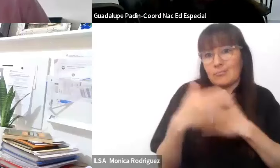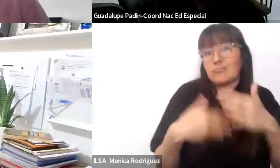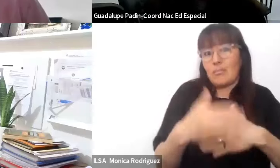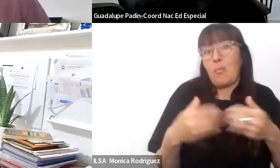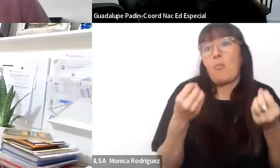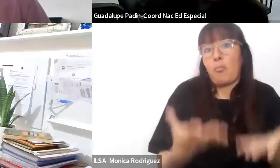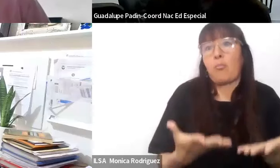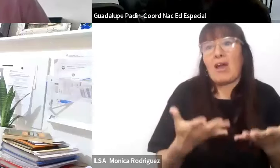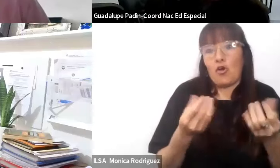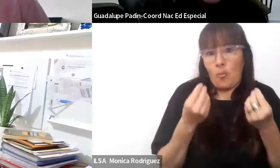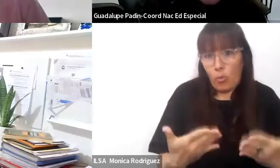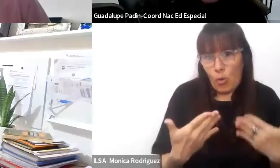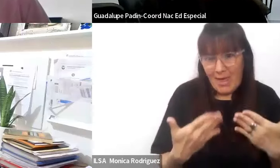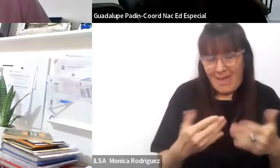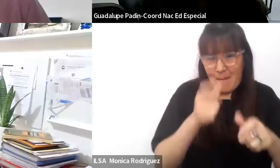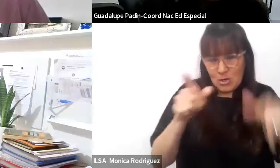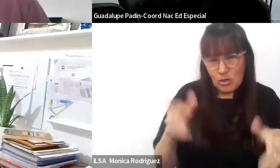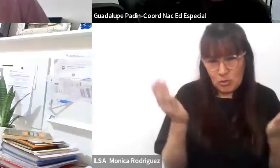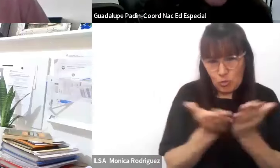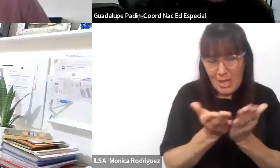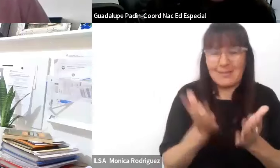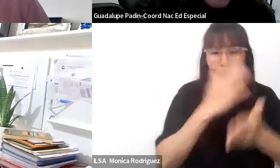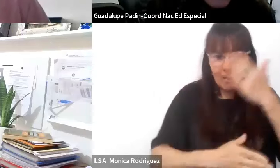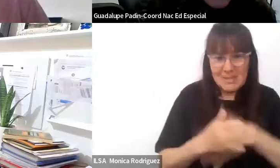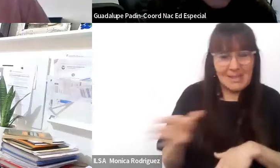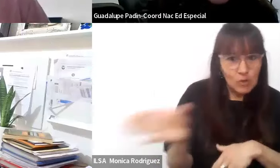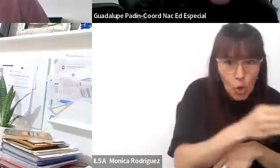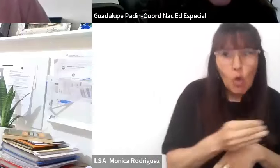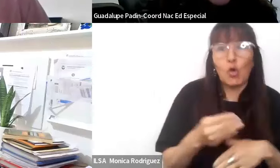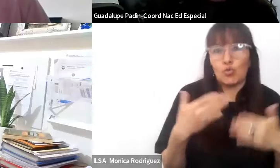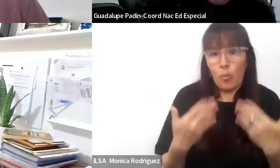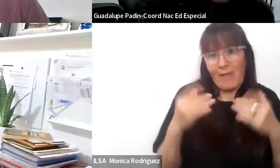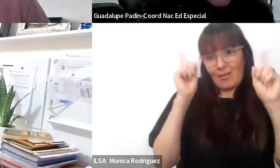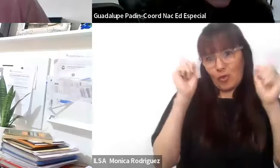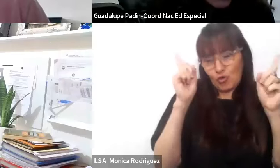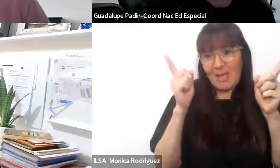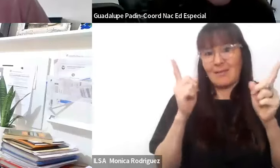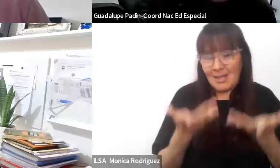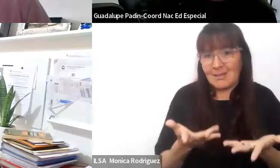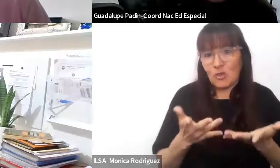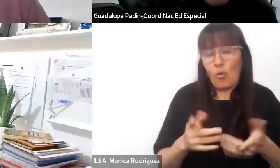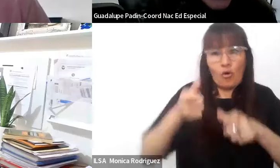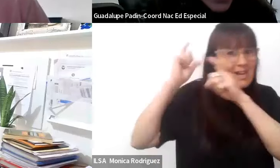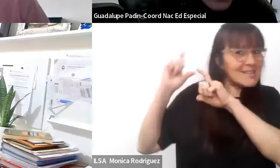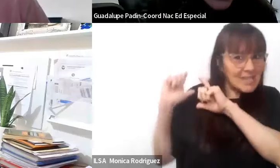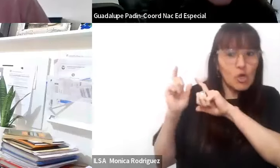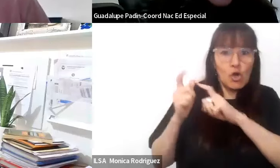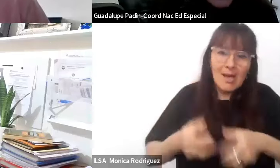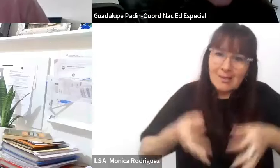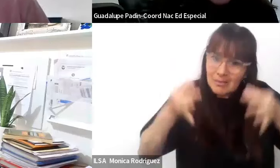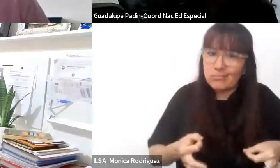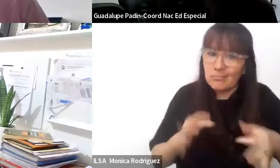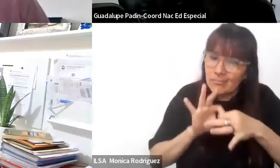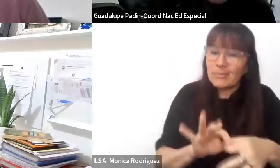todos los estudiantes con discapacidad puedan contar con docentes que apoyen trayectorias pertinentes,